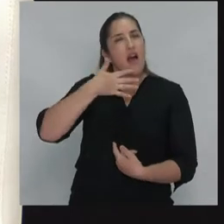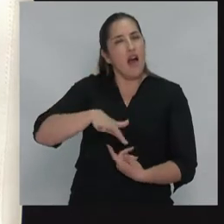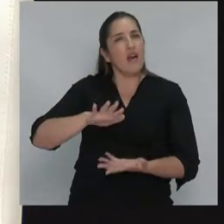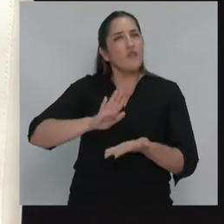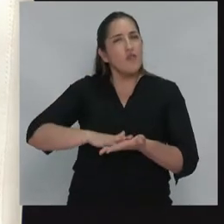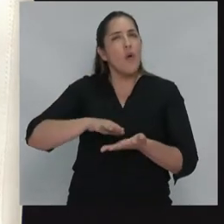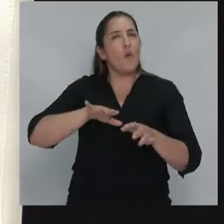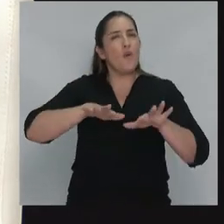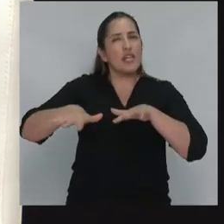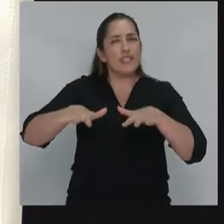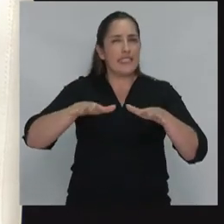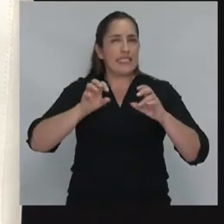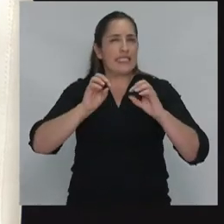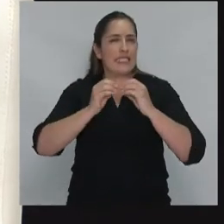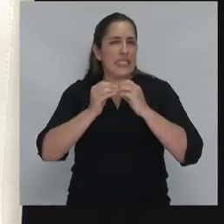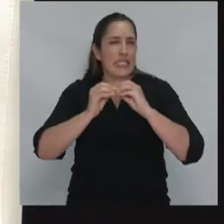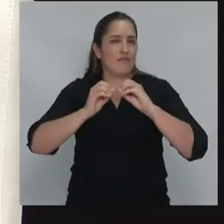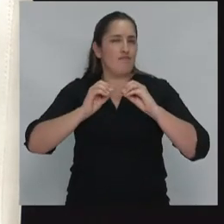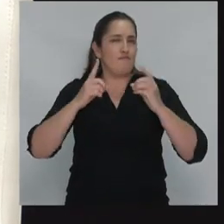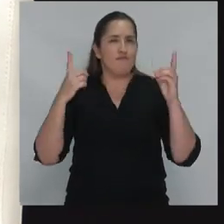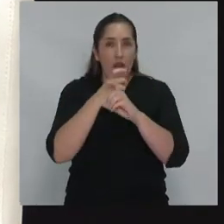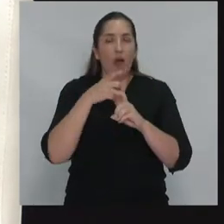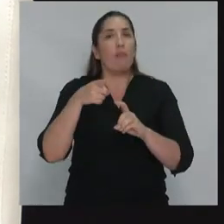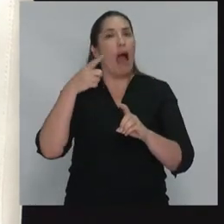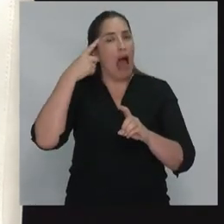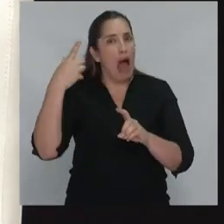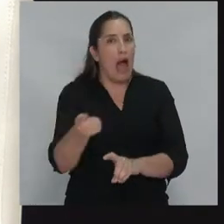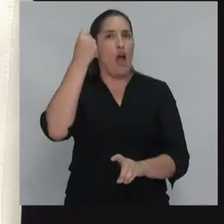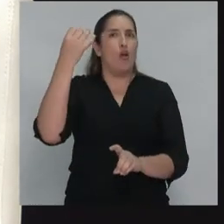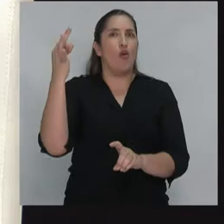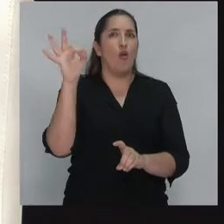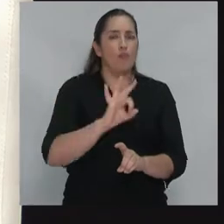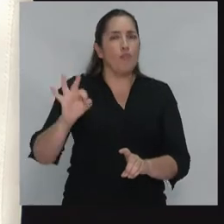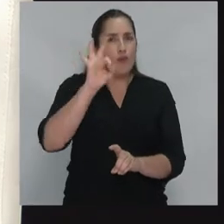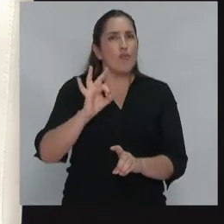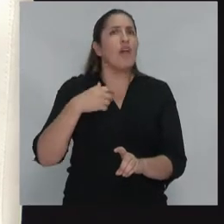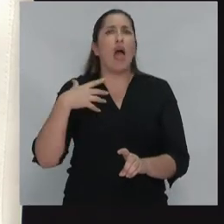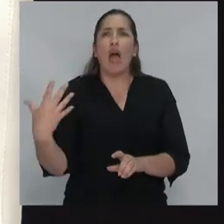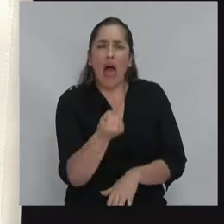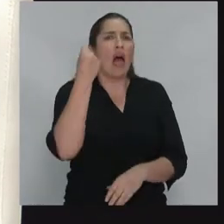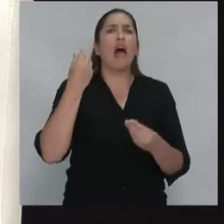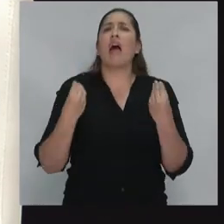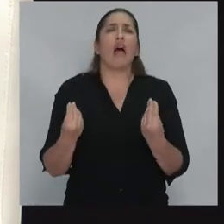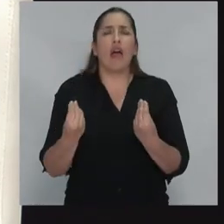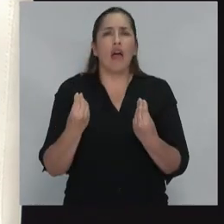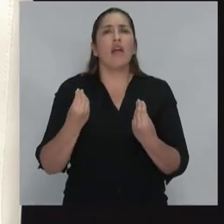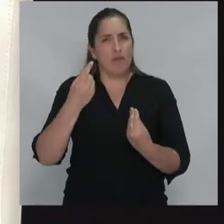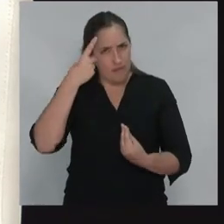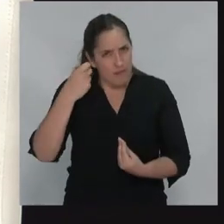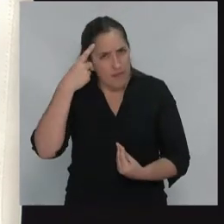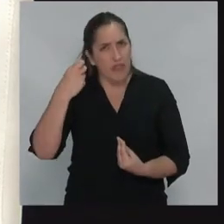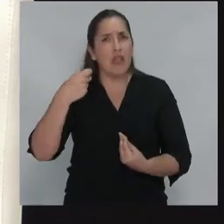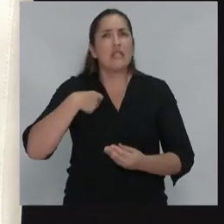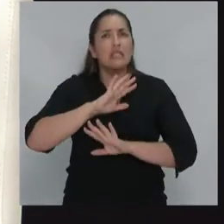y nos interpelas aprovechar esta crisis también como oportunidad una oportunidad para construir para aprender de nuestras